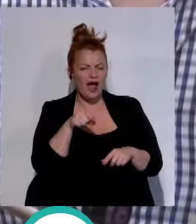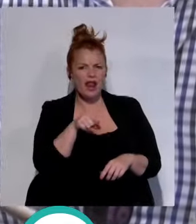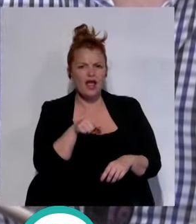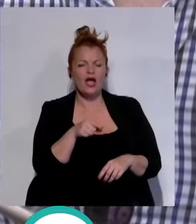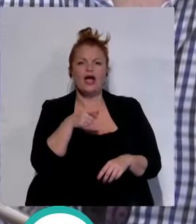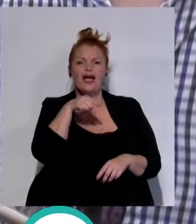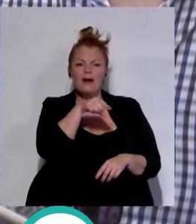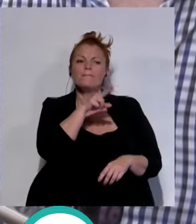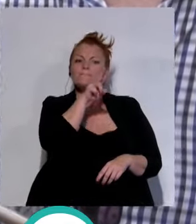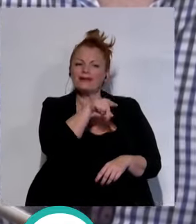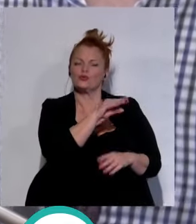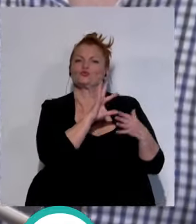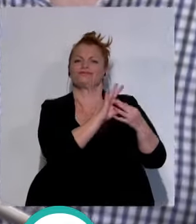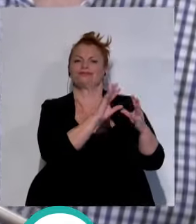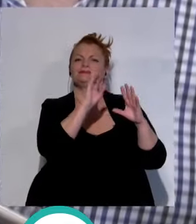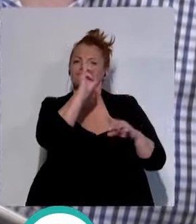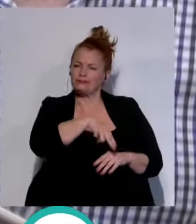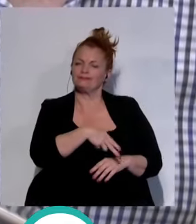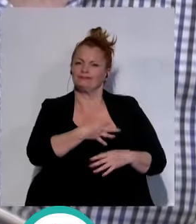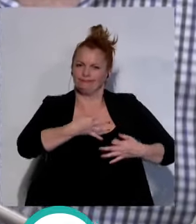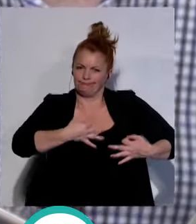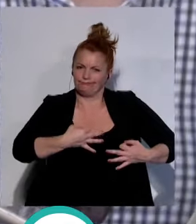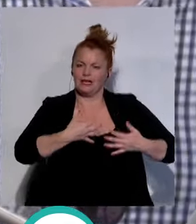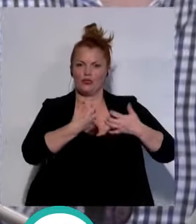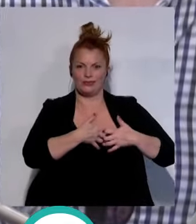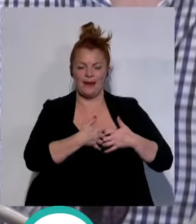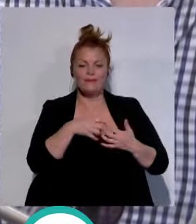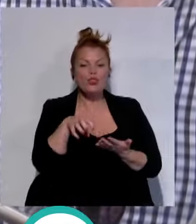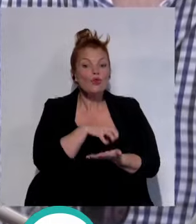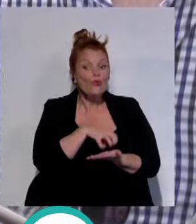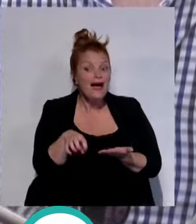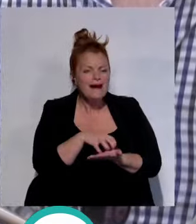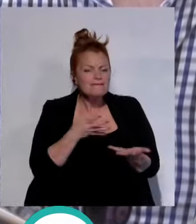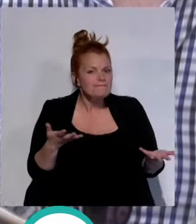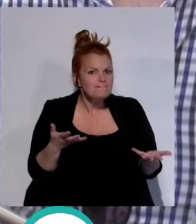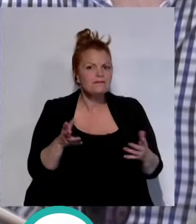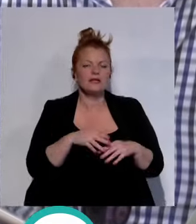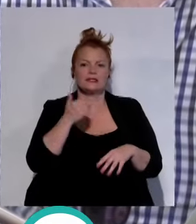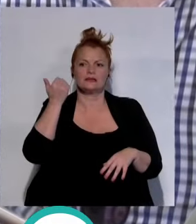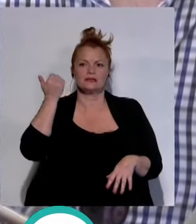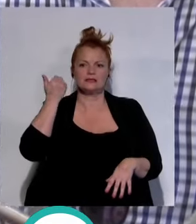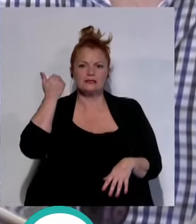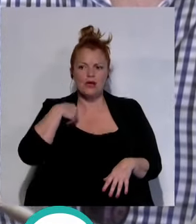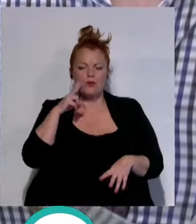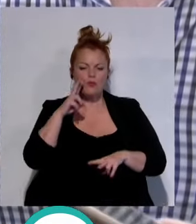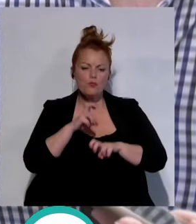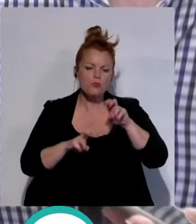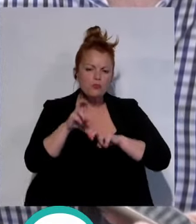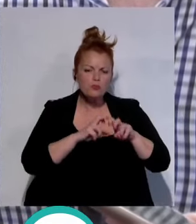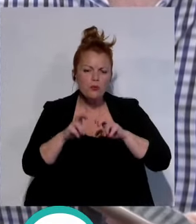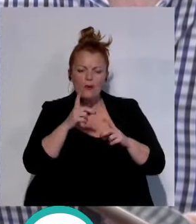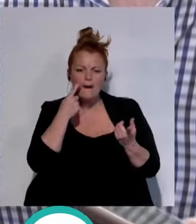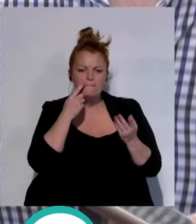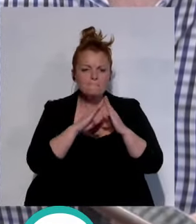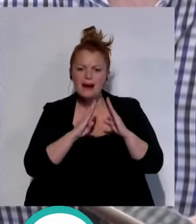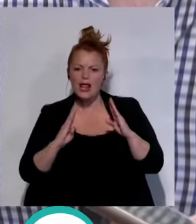que esos sí eran industriales pero la duda ha sido cuando ya yo he buscado algún tipo de paralelo